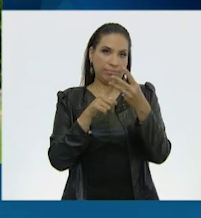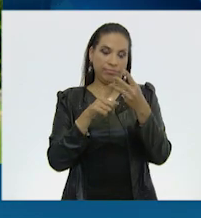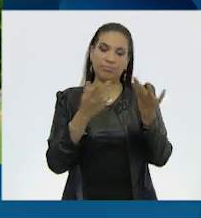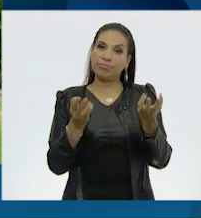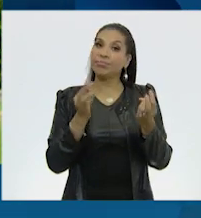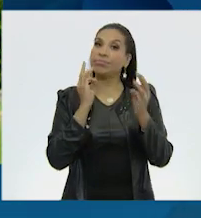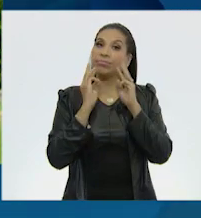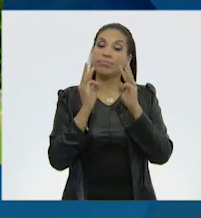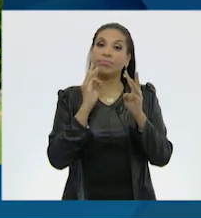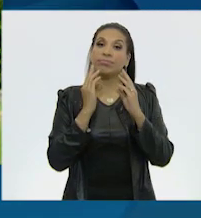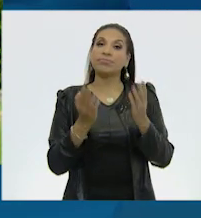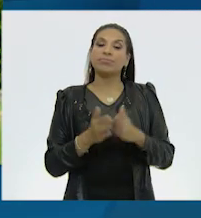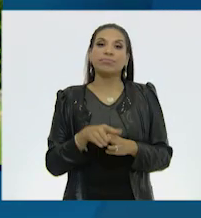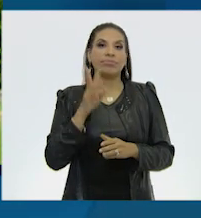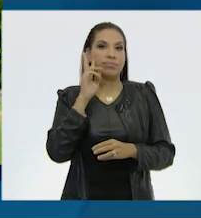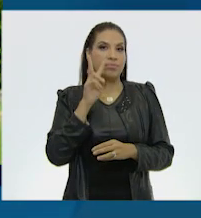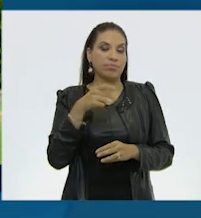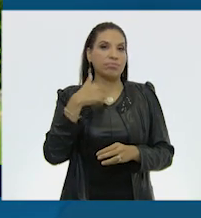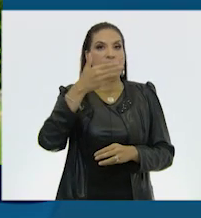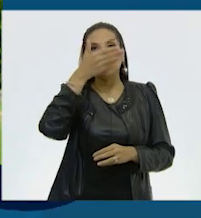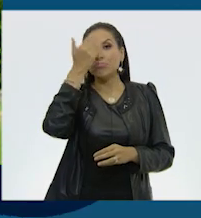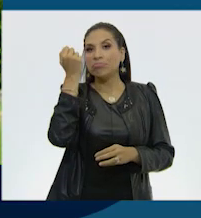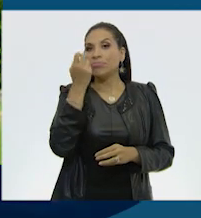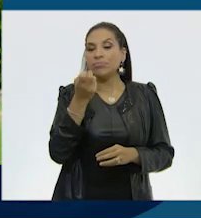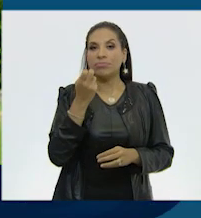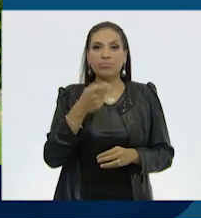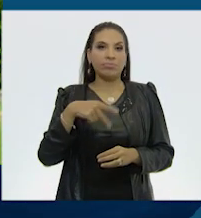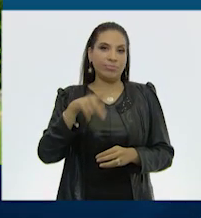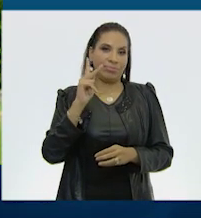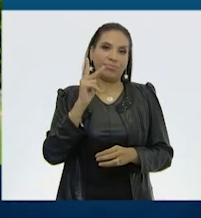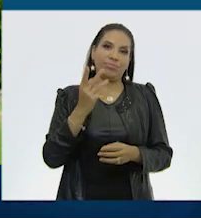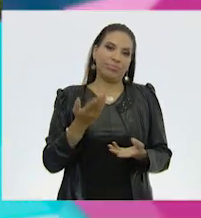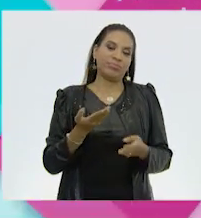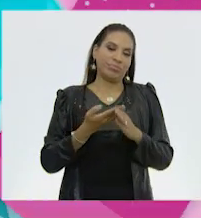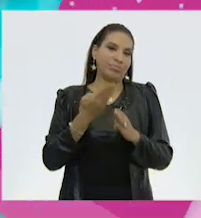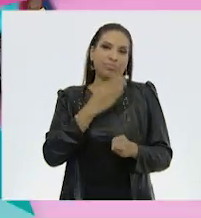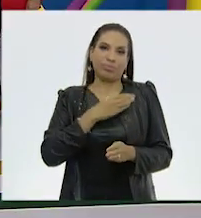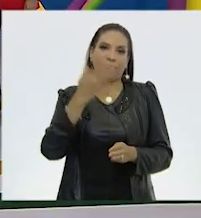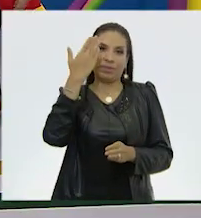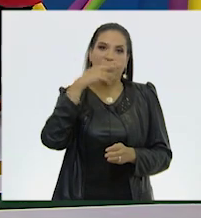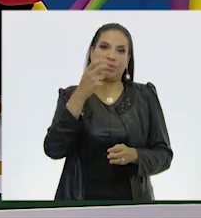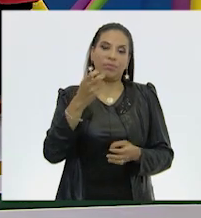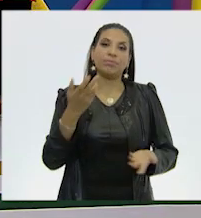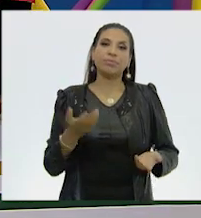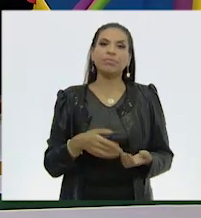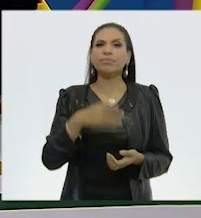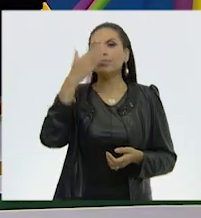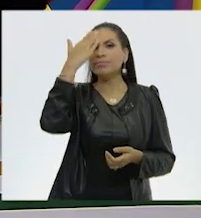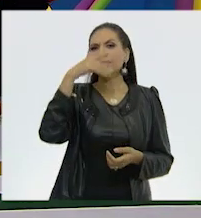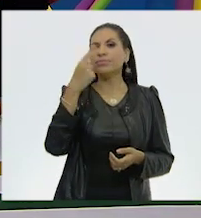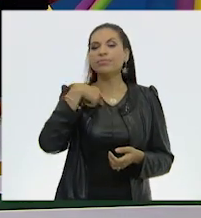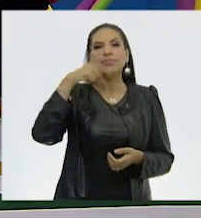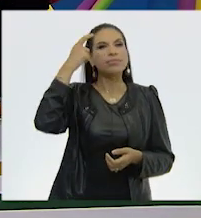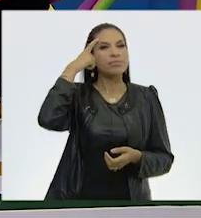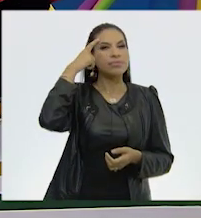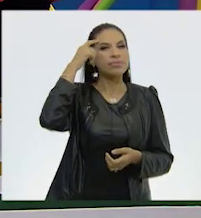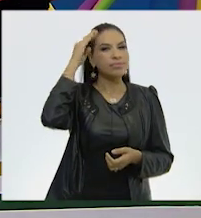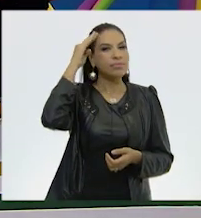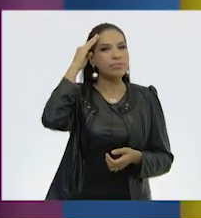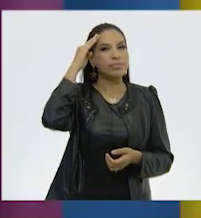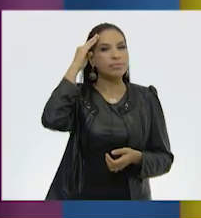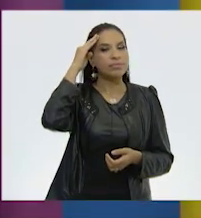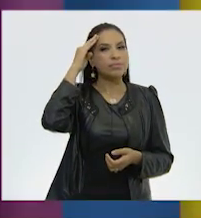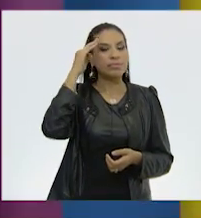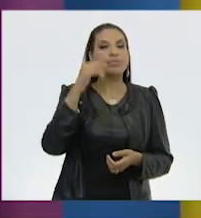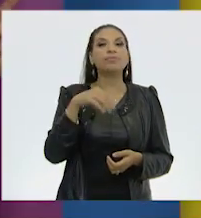¡Guau, Tom! Esto yo no lo sabía, pero es muy bueno saberlo. ¿Saben qué estoy pensando? ¿Qué?